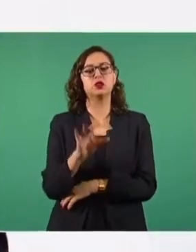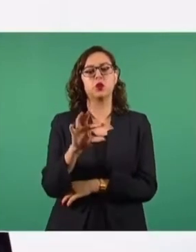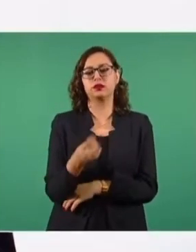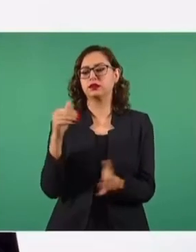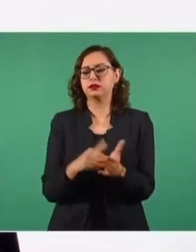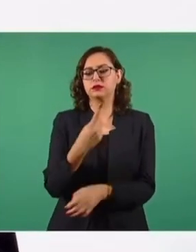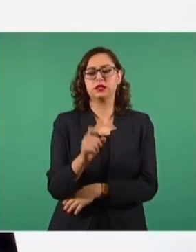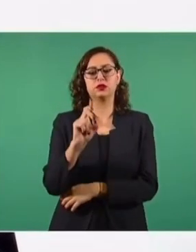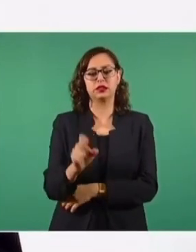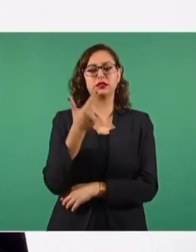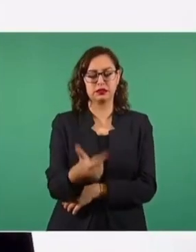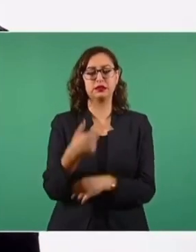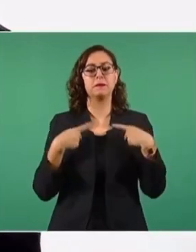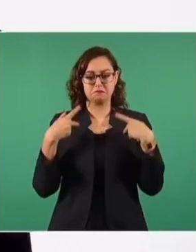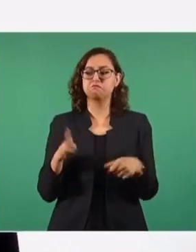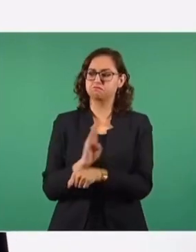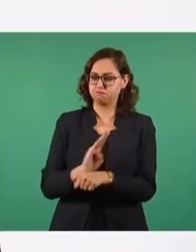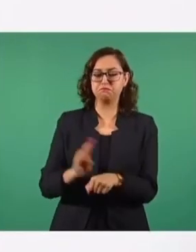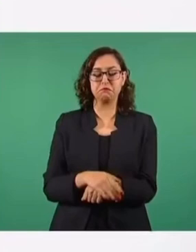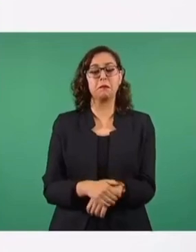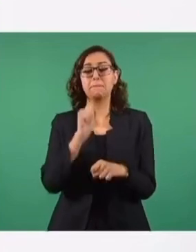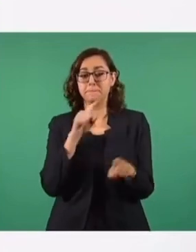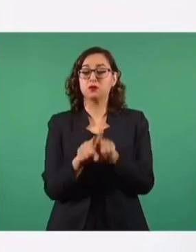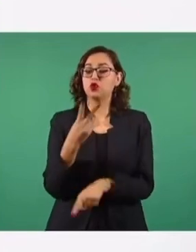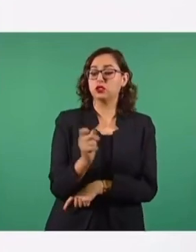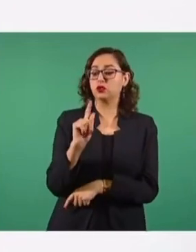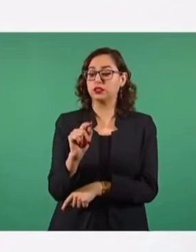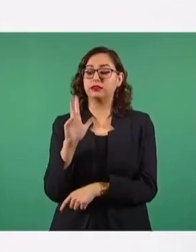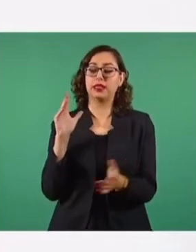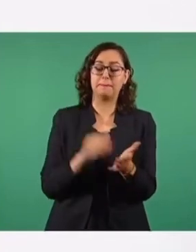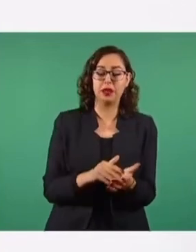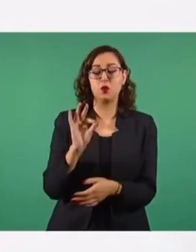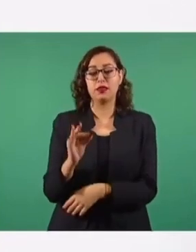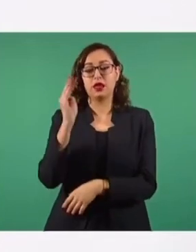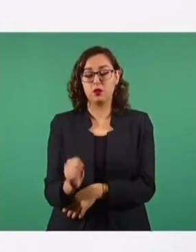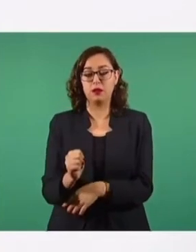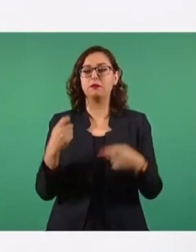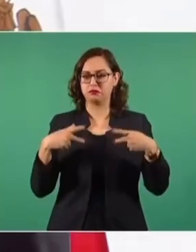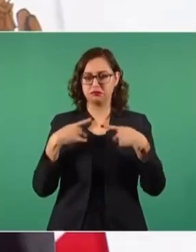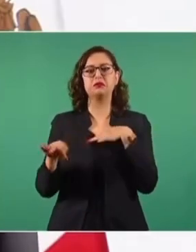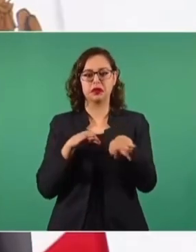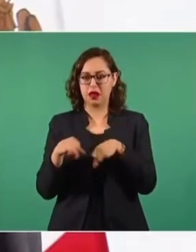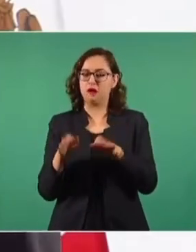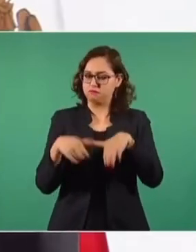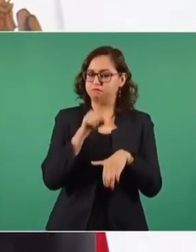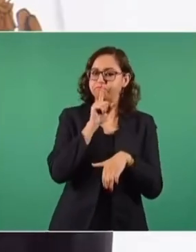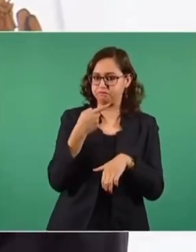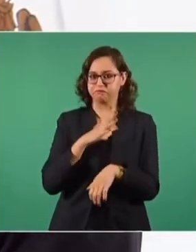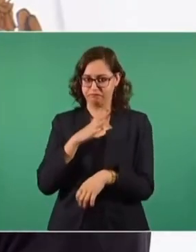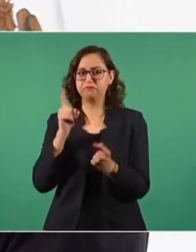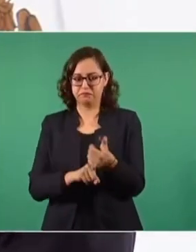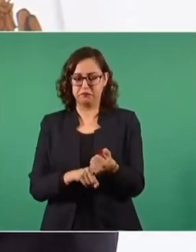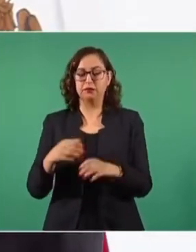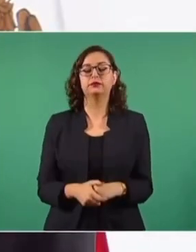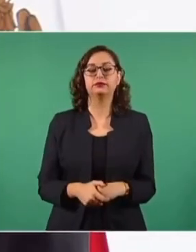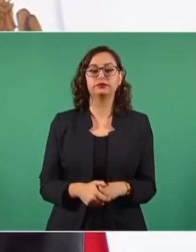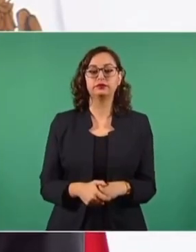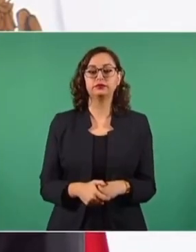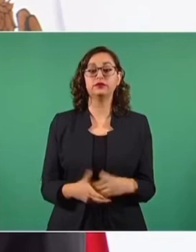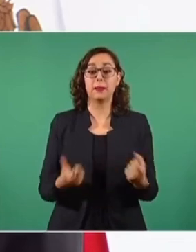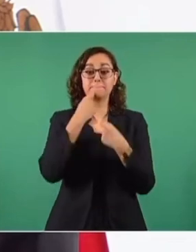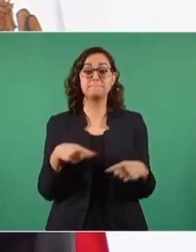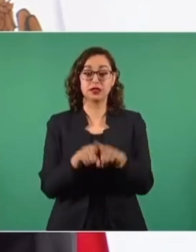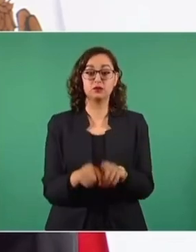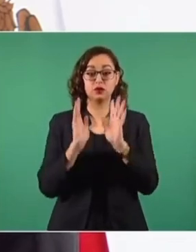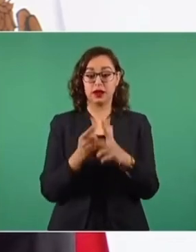.137 empleos directos y 277.049 indirectos. Por otra parte, está en marcha la integración